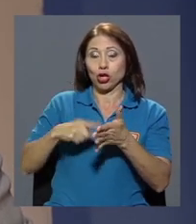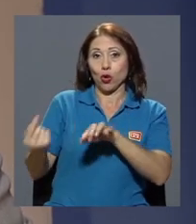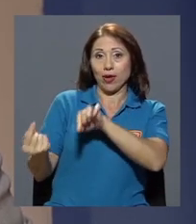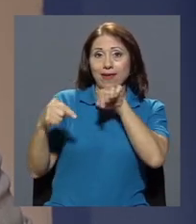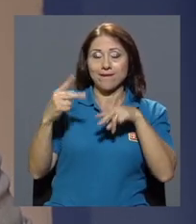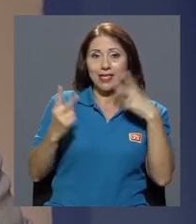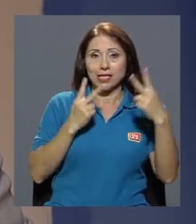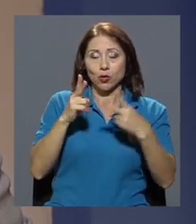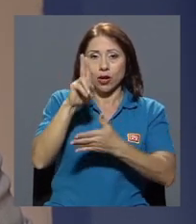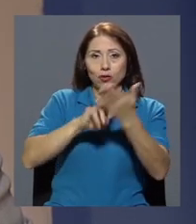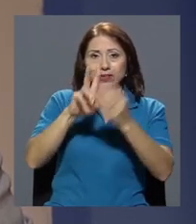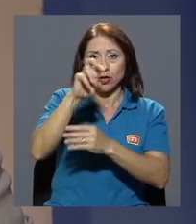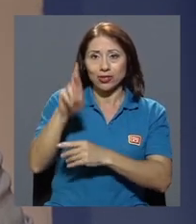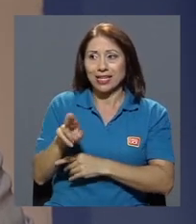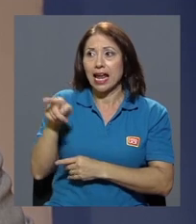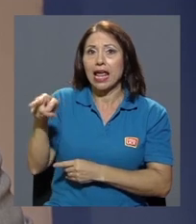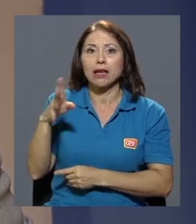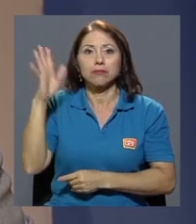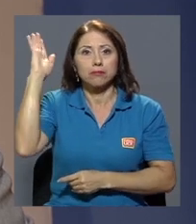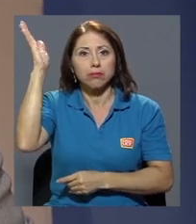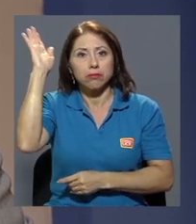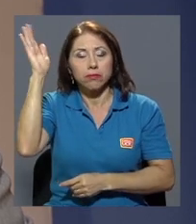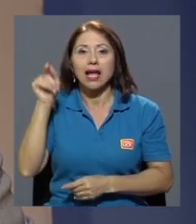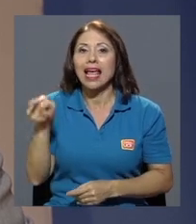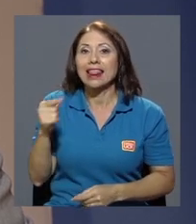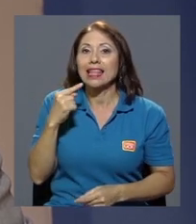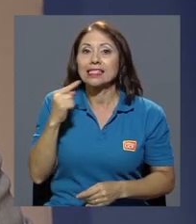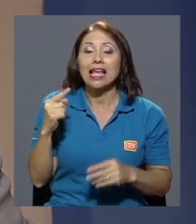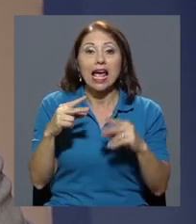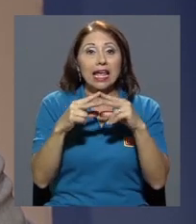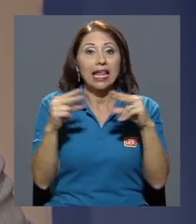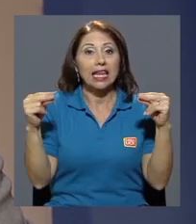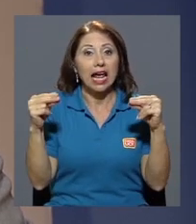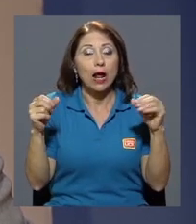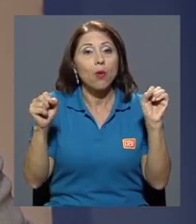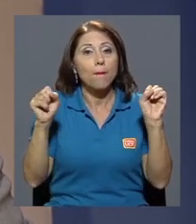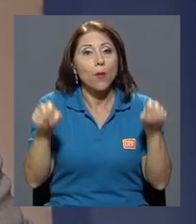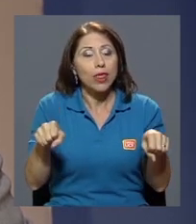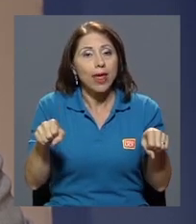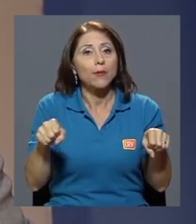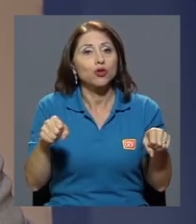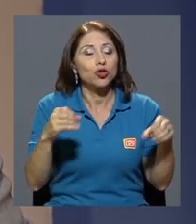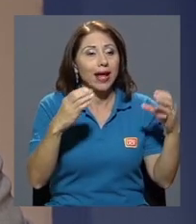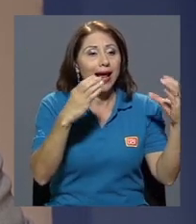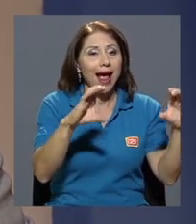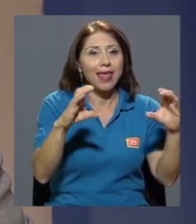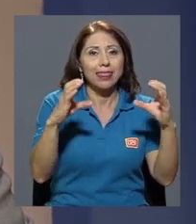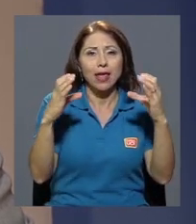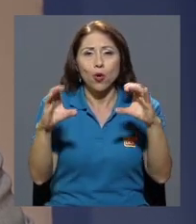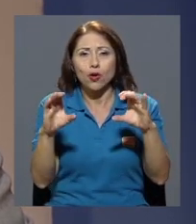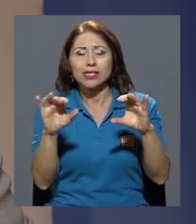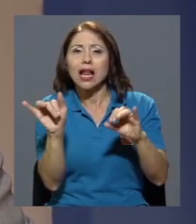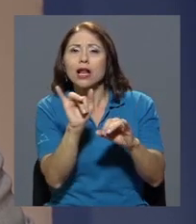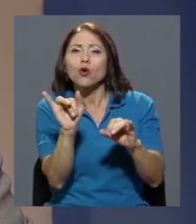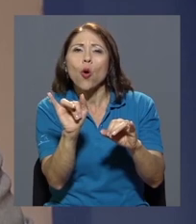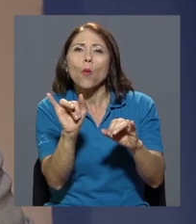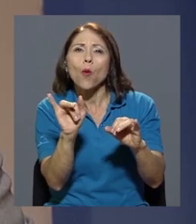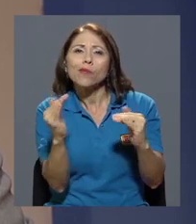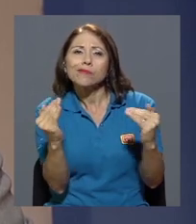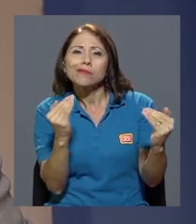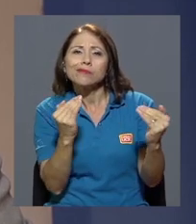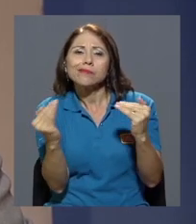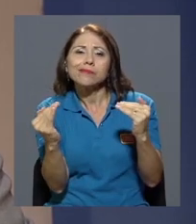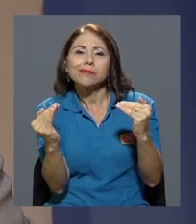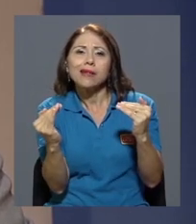Universidad de Costa Rica, decía que en Nicaragua podíamos categorizarlo como las venas